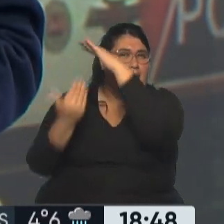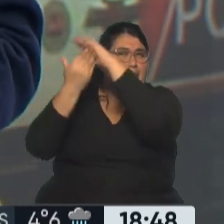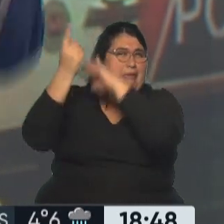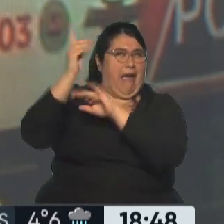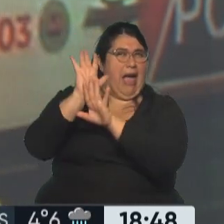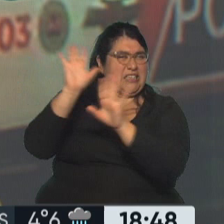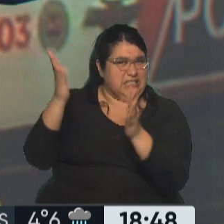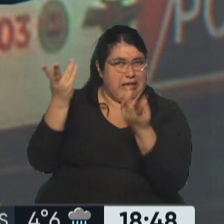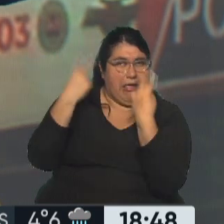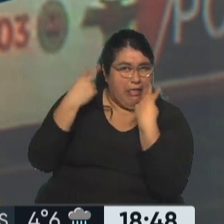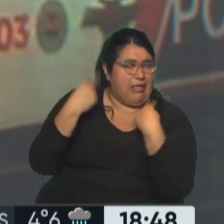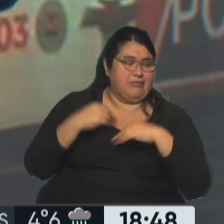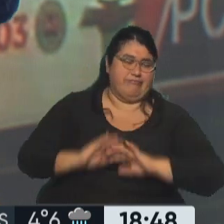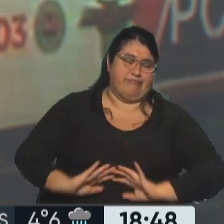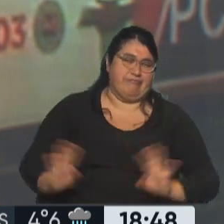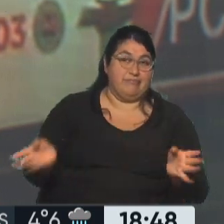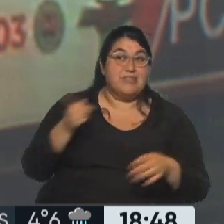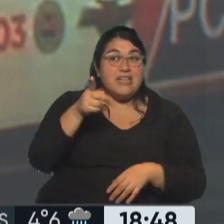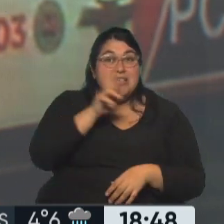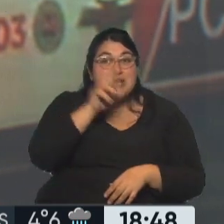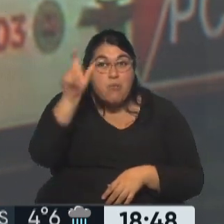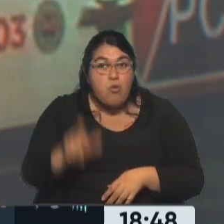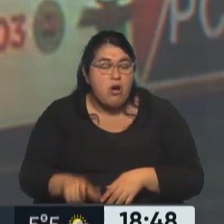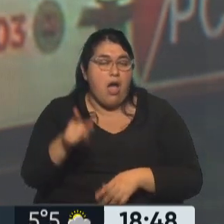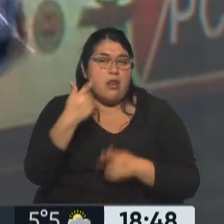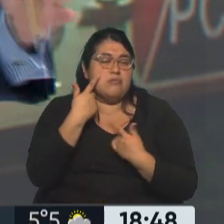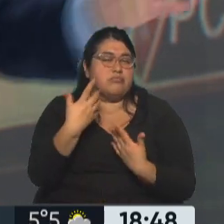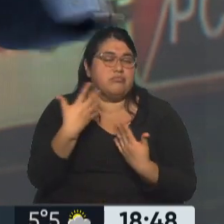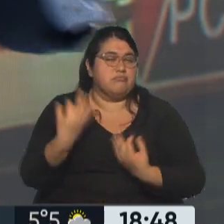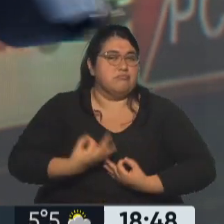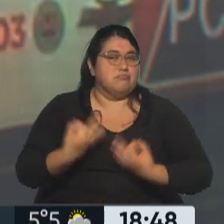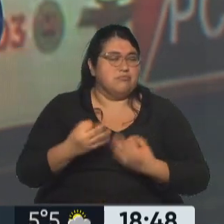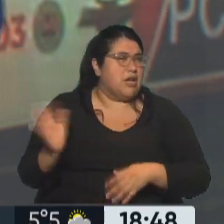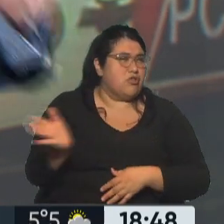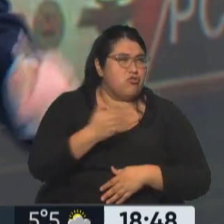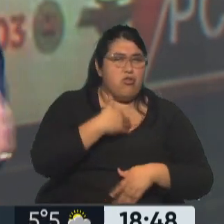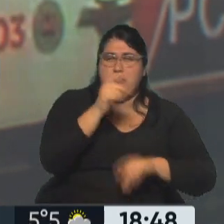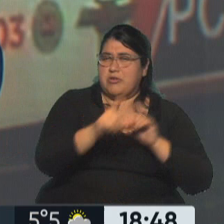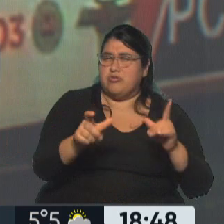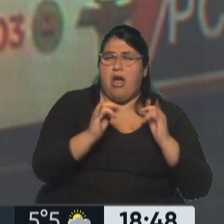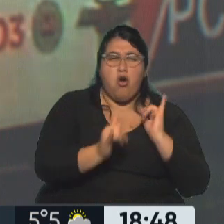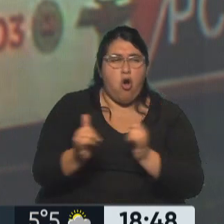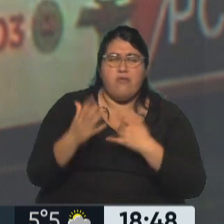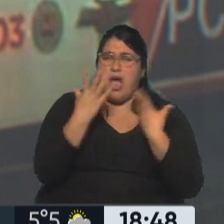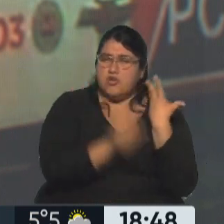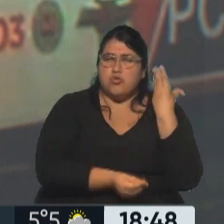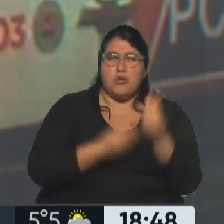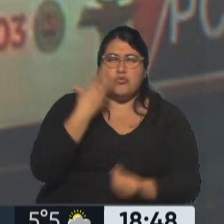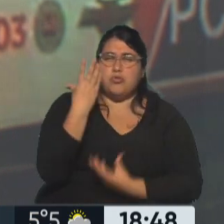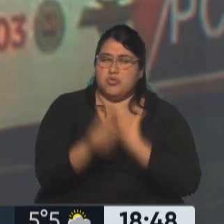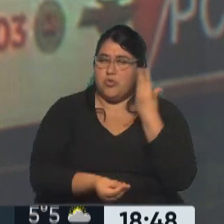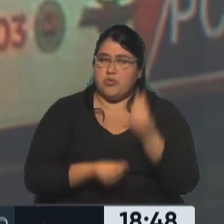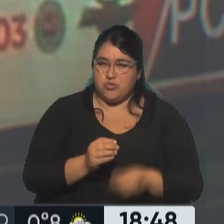Es noticia, esa muchacha y los otros muchachos y todos aquellos que socorren a quienes están